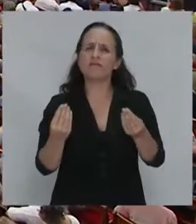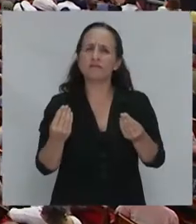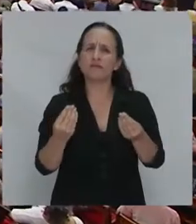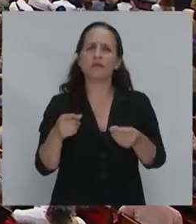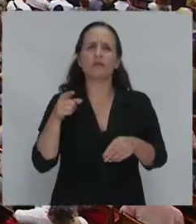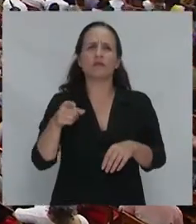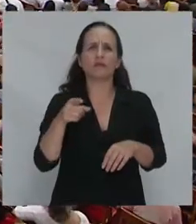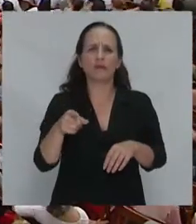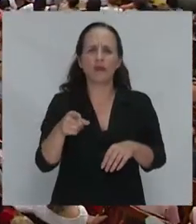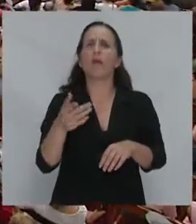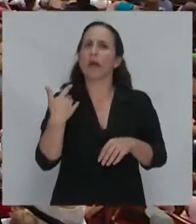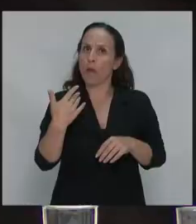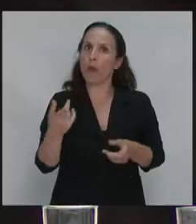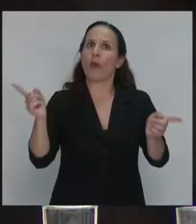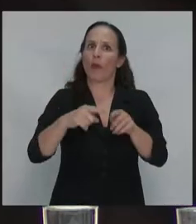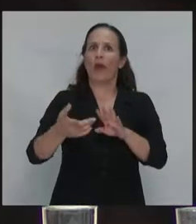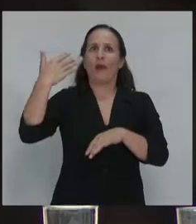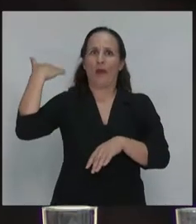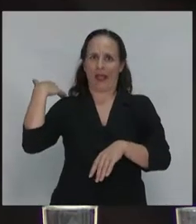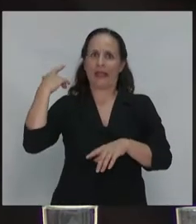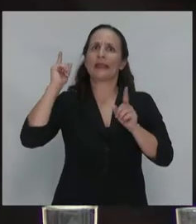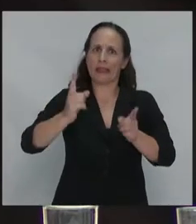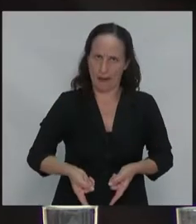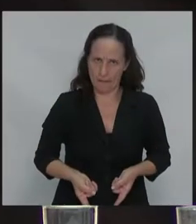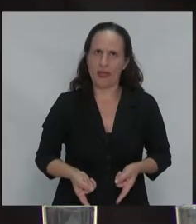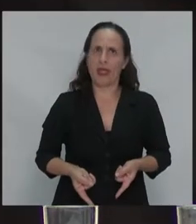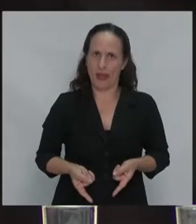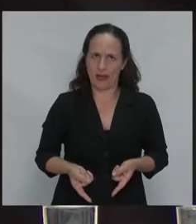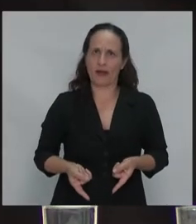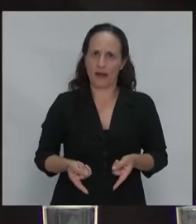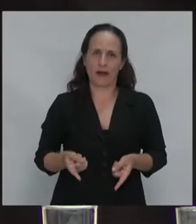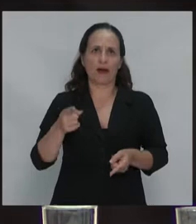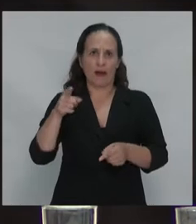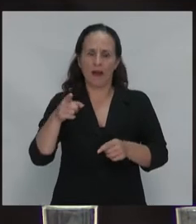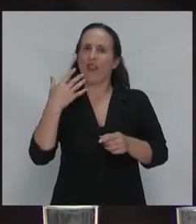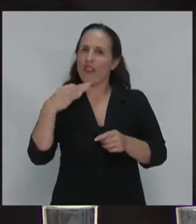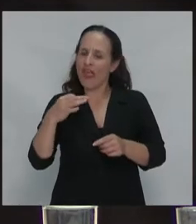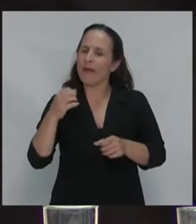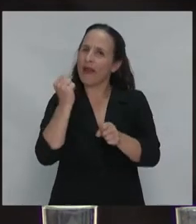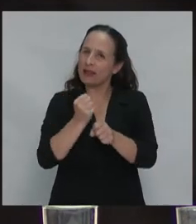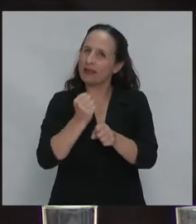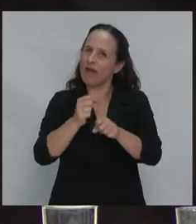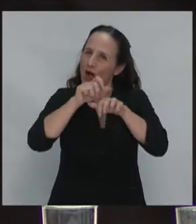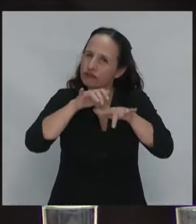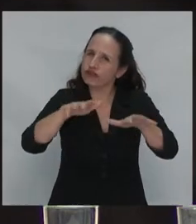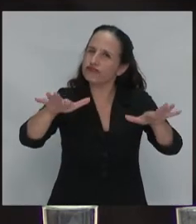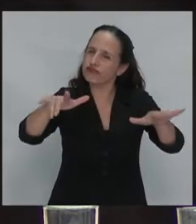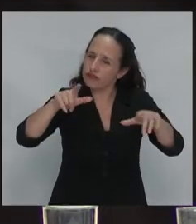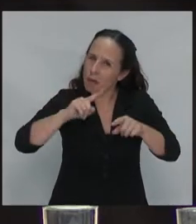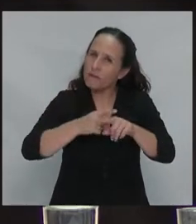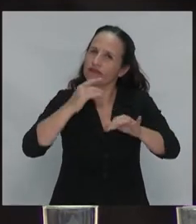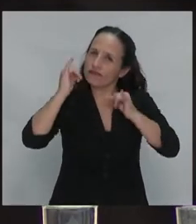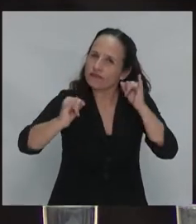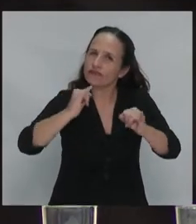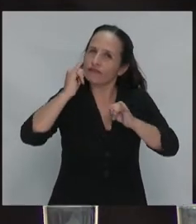reversible es reversible si no se hace trabajo cultural ideológico y político